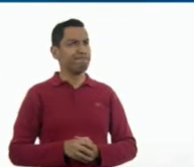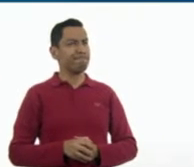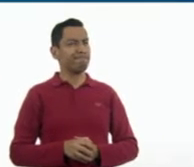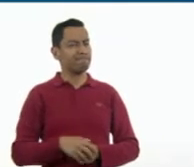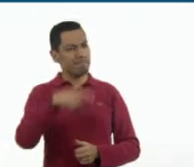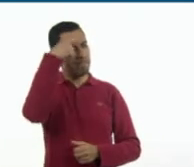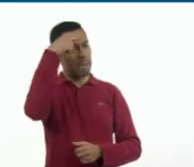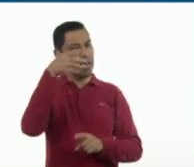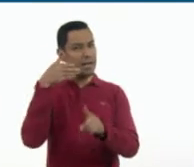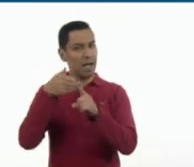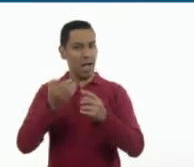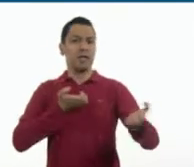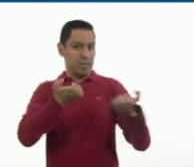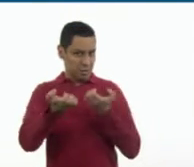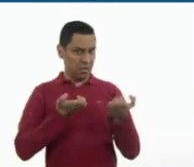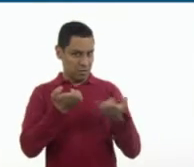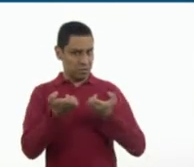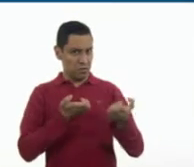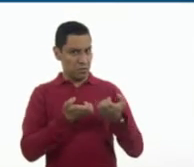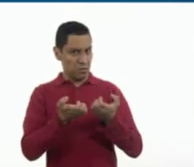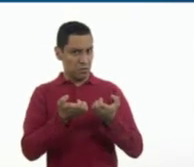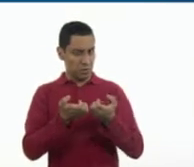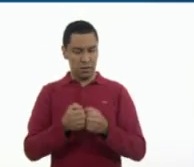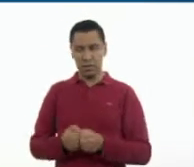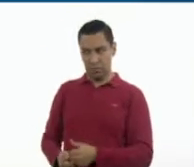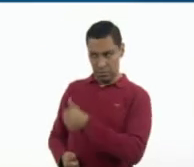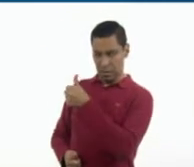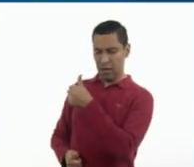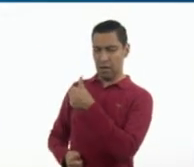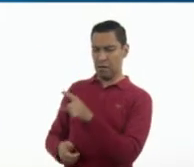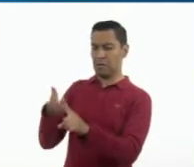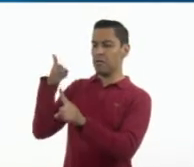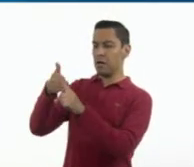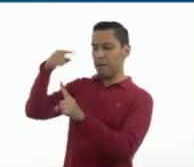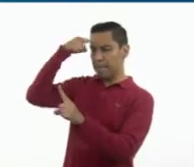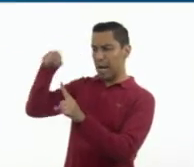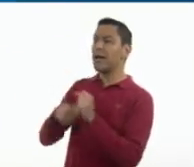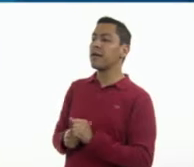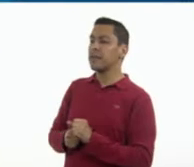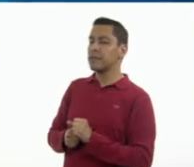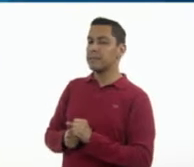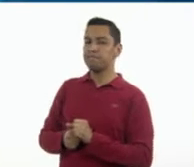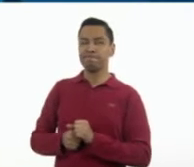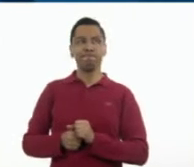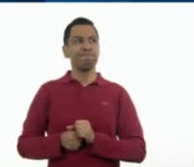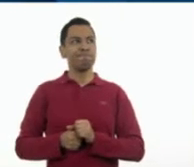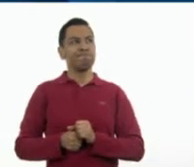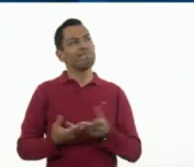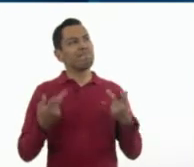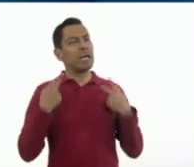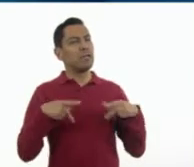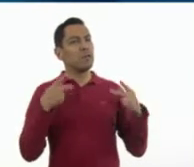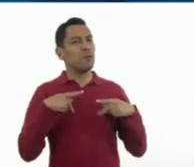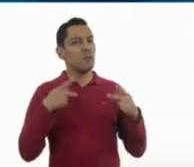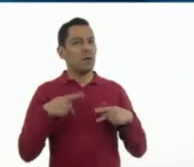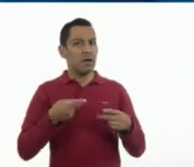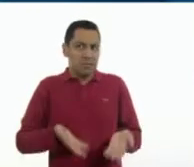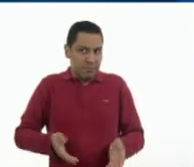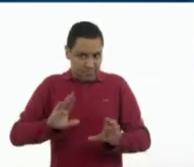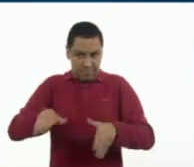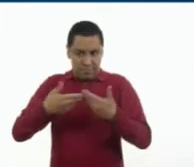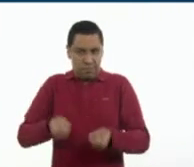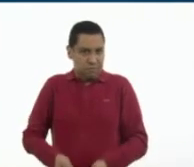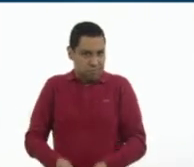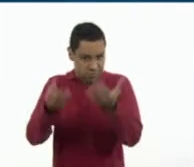para hacer ejercicio. ¿Y qué propósito tiene? Bueno, pues que las personas salgan, se